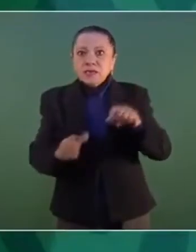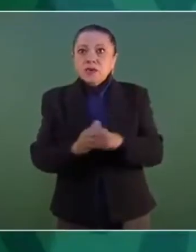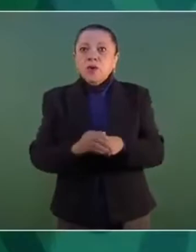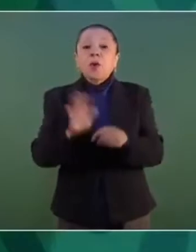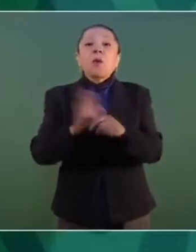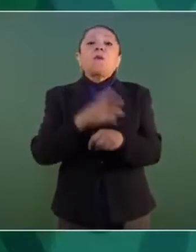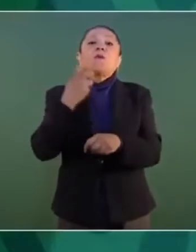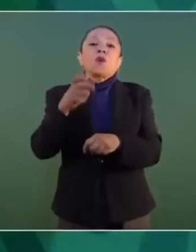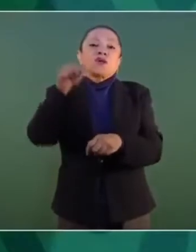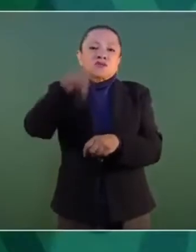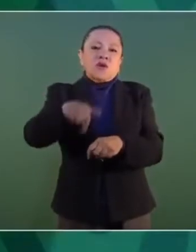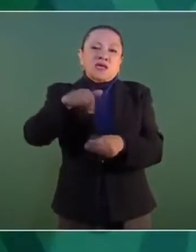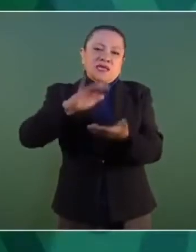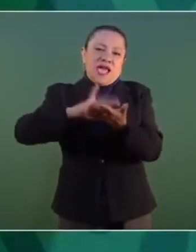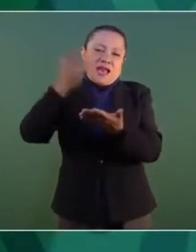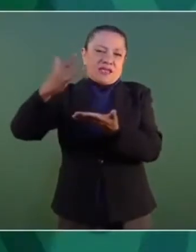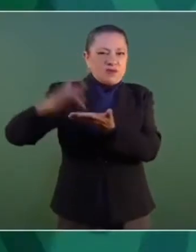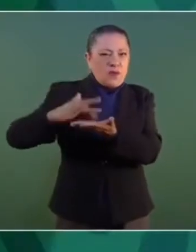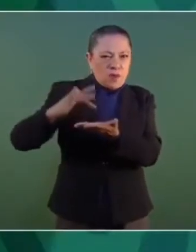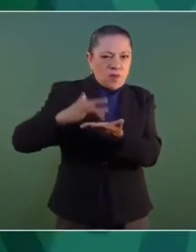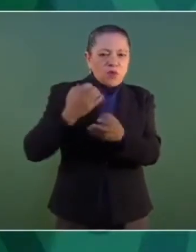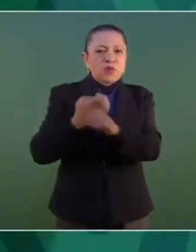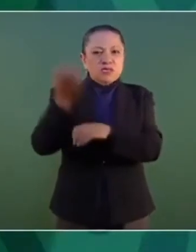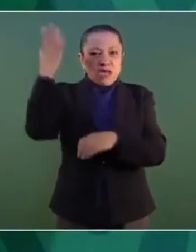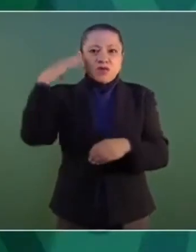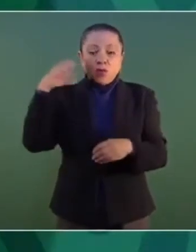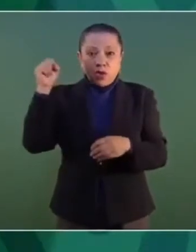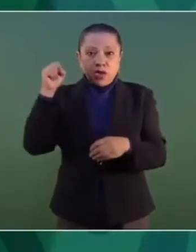Estado de Morelos y los apoyos brindados,